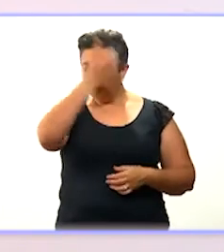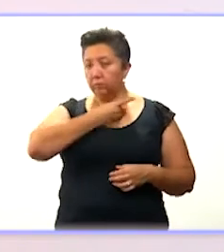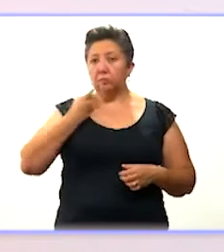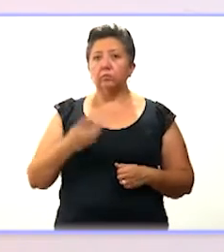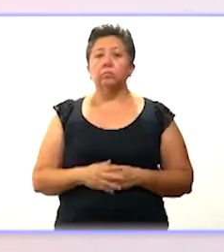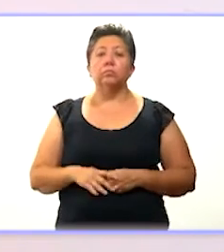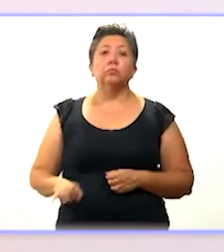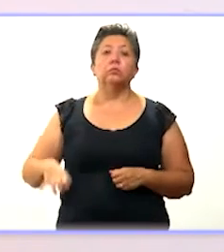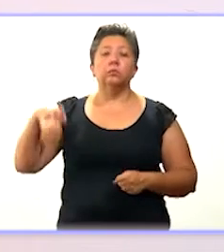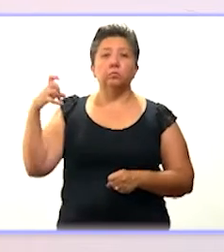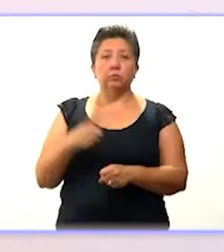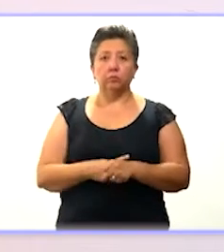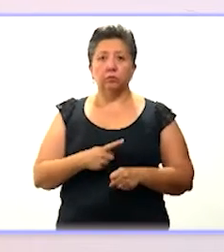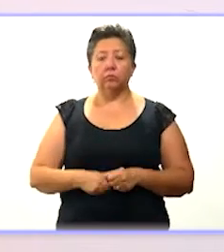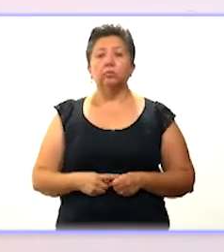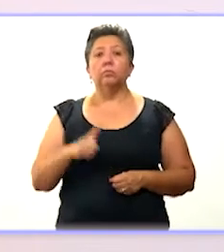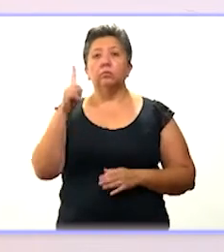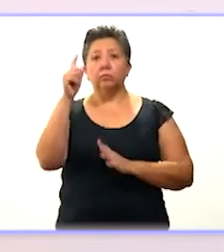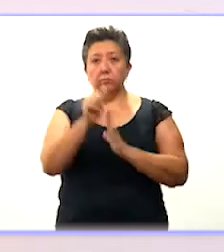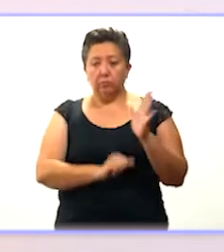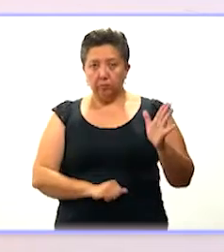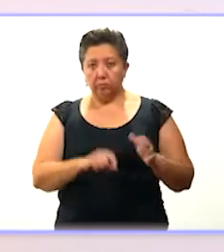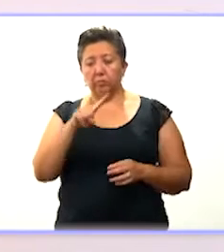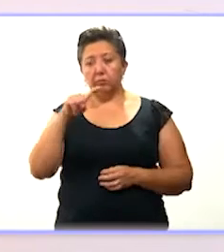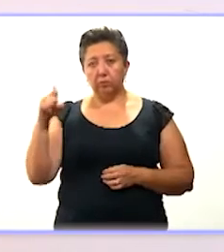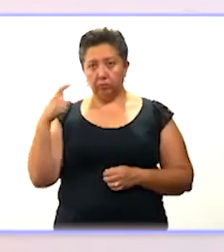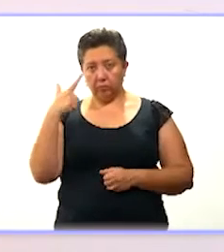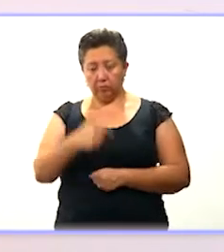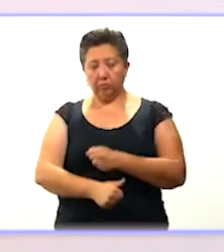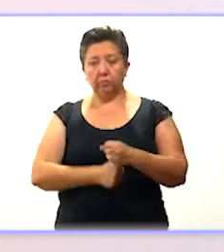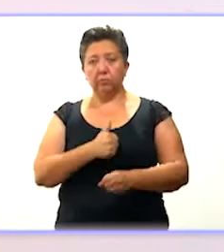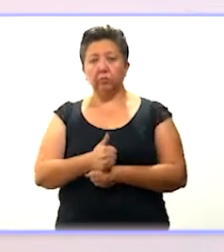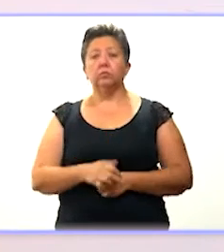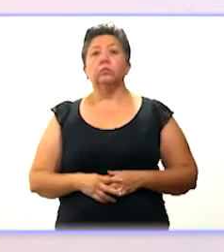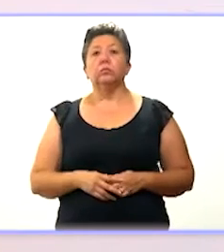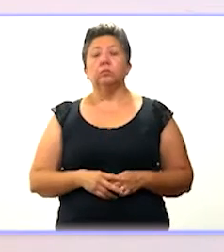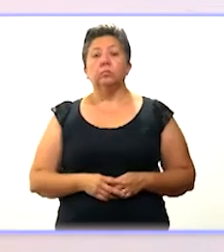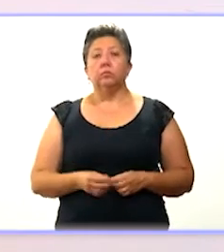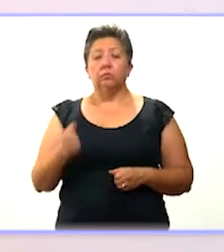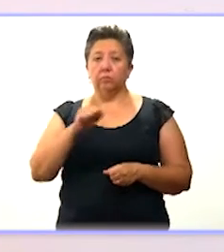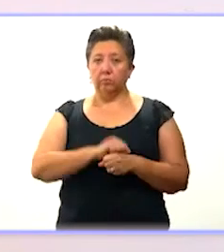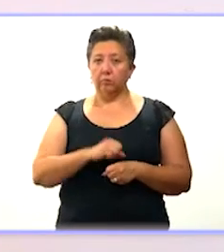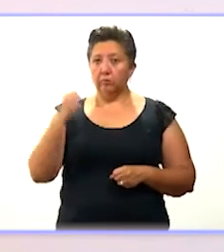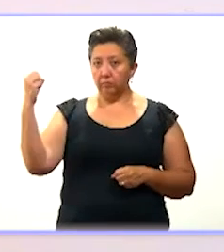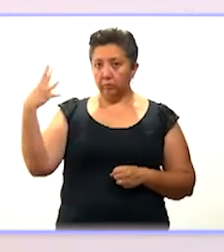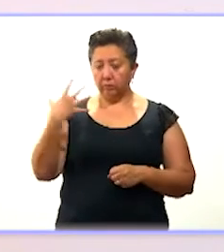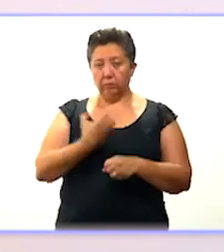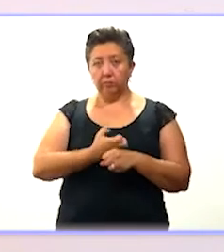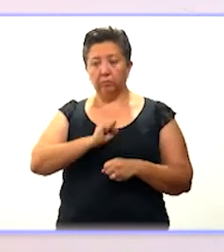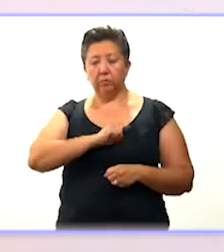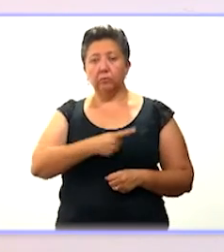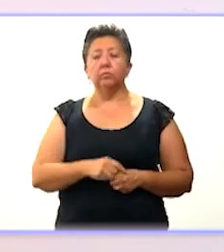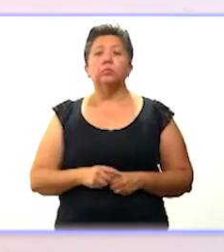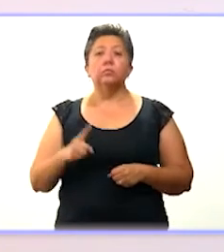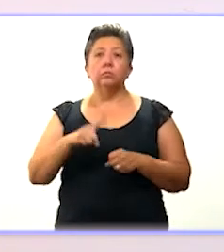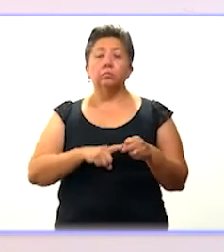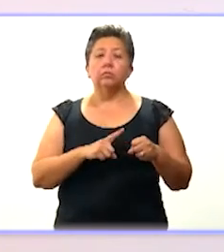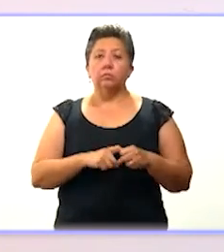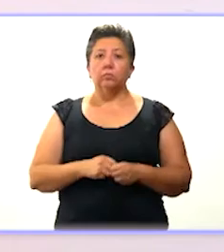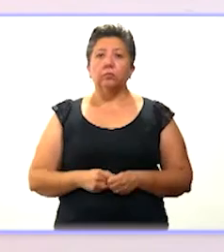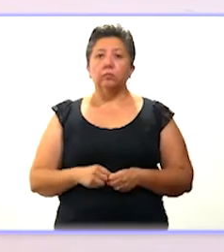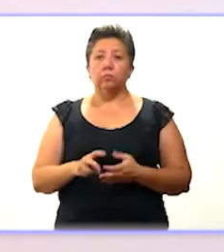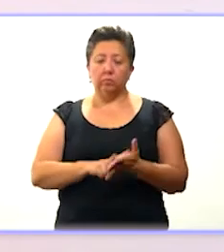espera de diagnóstico. El rango de edad de los casos es de un mes a 107 años. Los indicadores semanales del semáforo estatal de salud